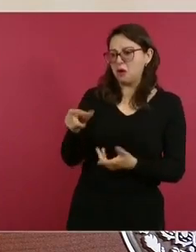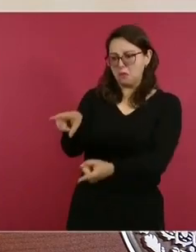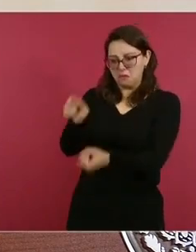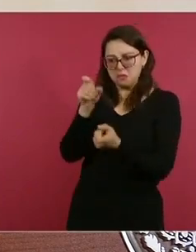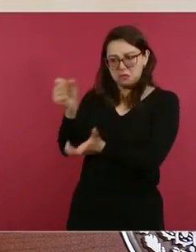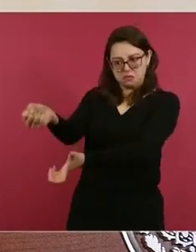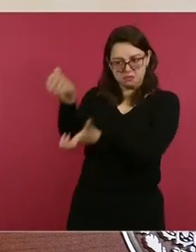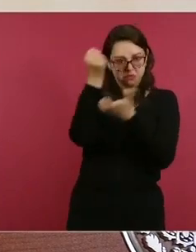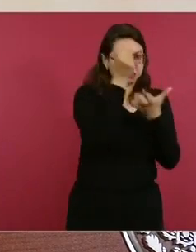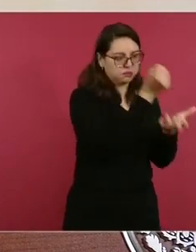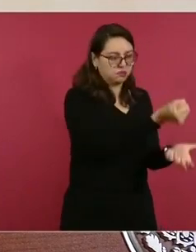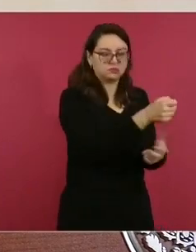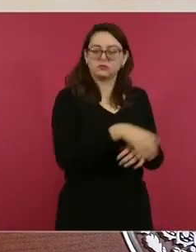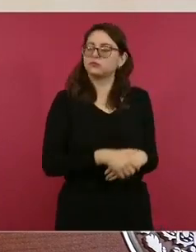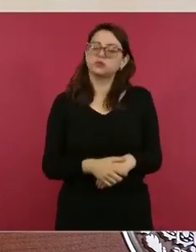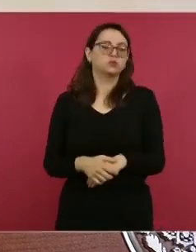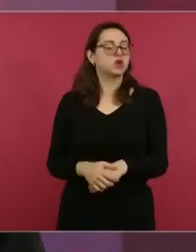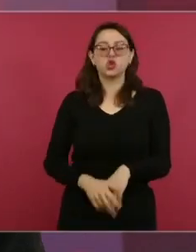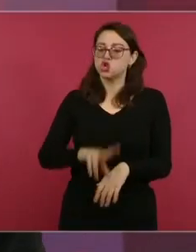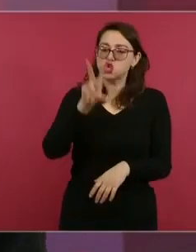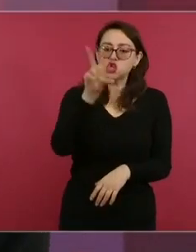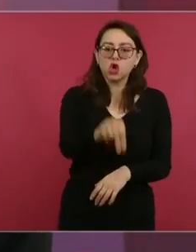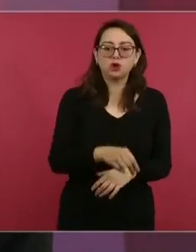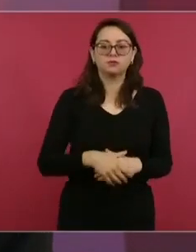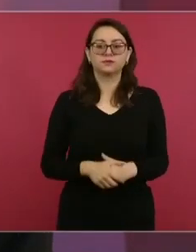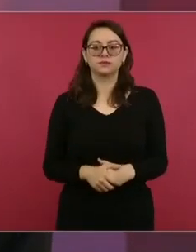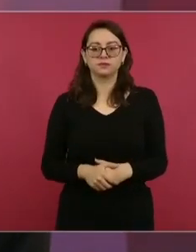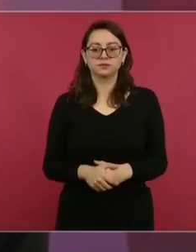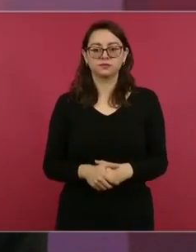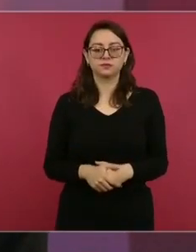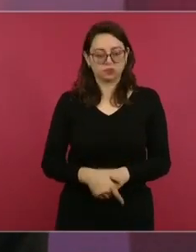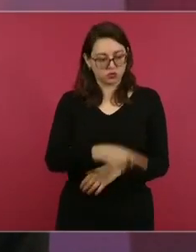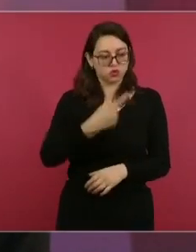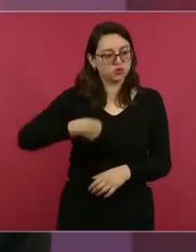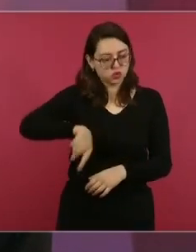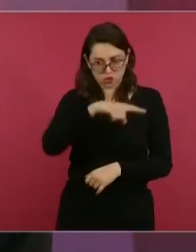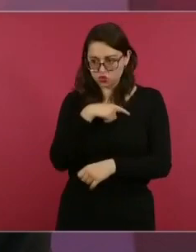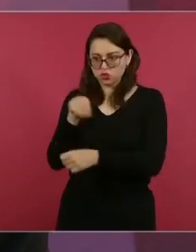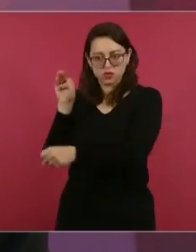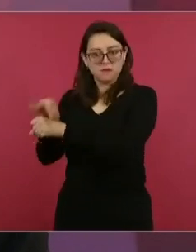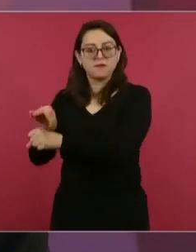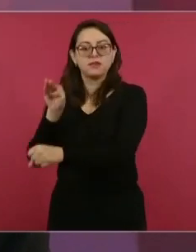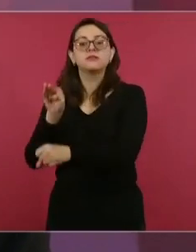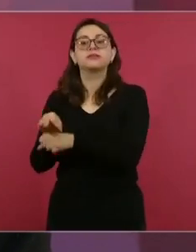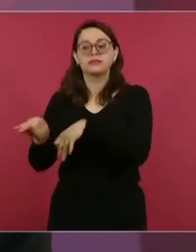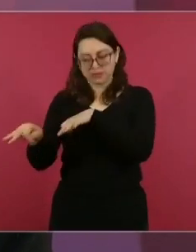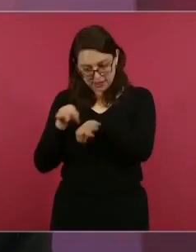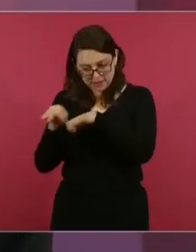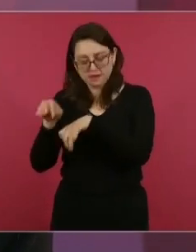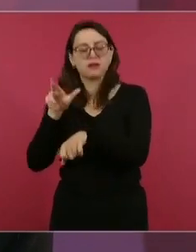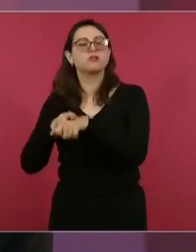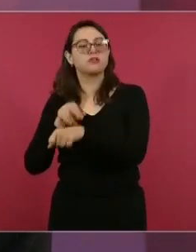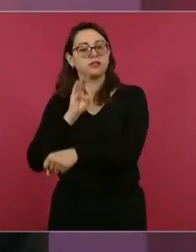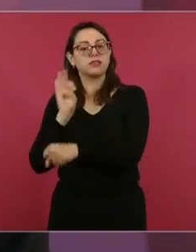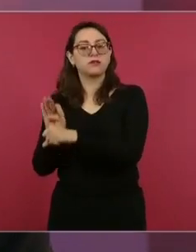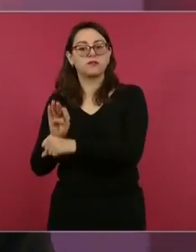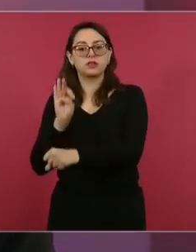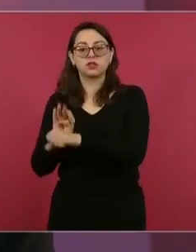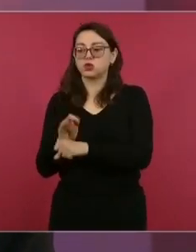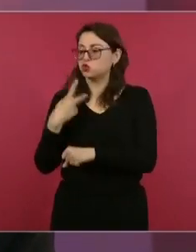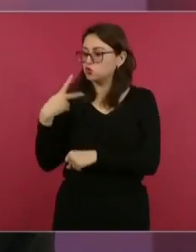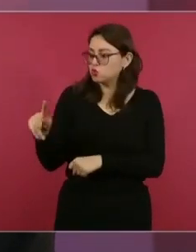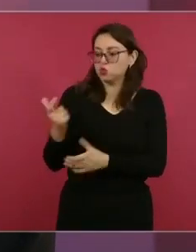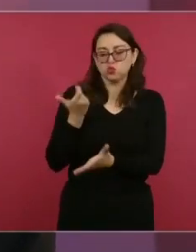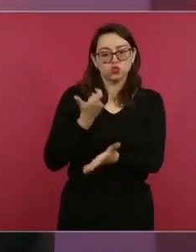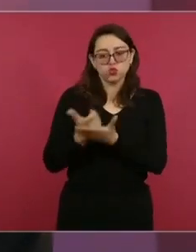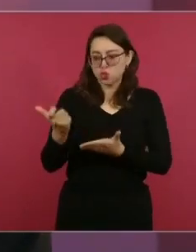que no se les va a tocar absolutamente nada de sus sueldos,